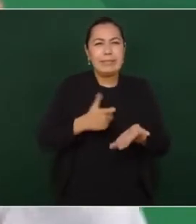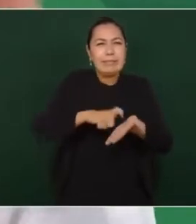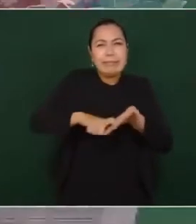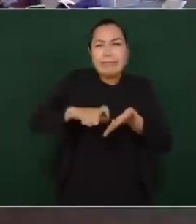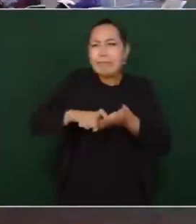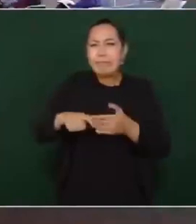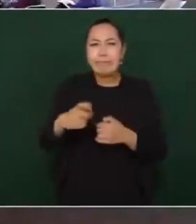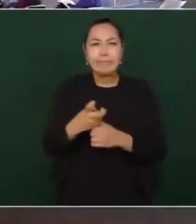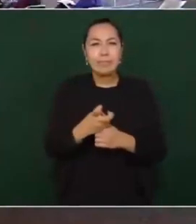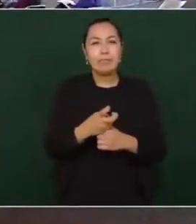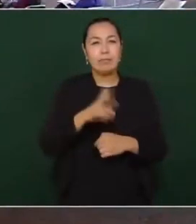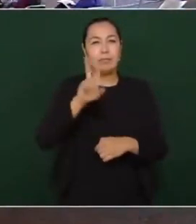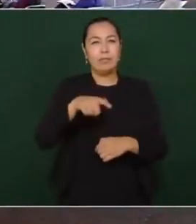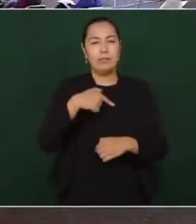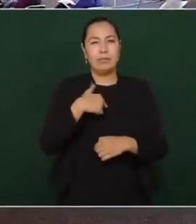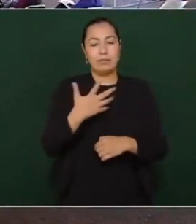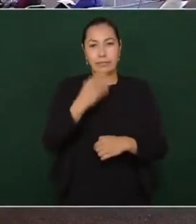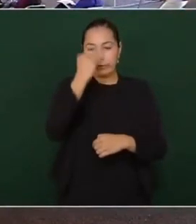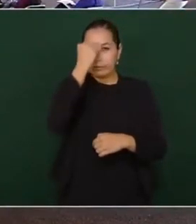monstruosa desigualdad.